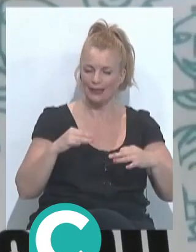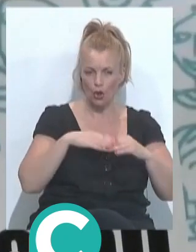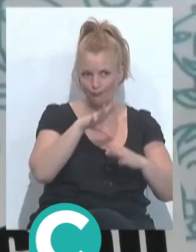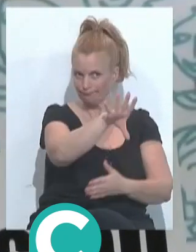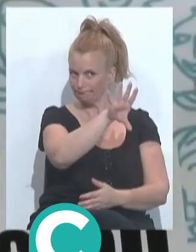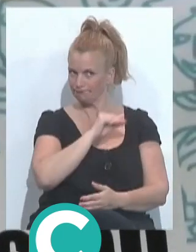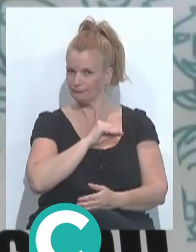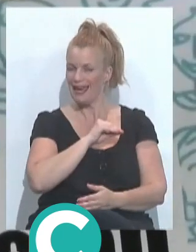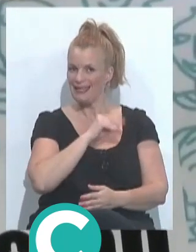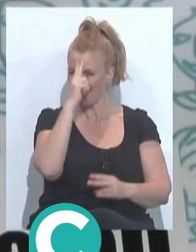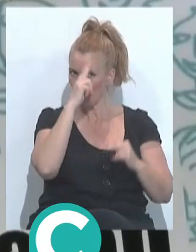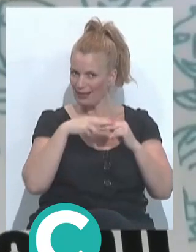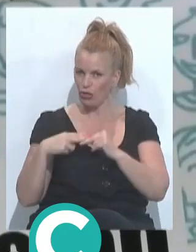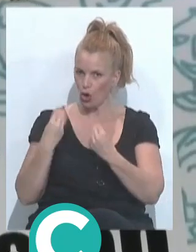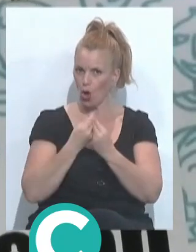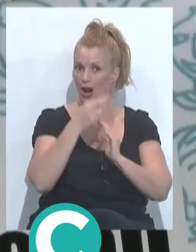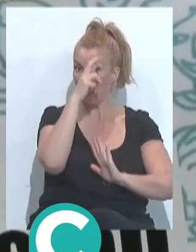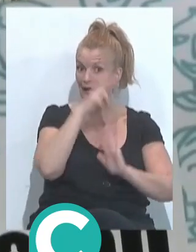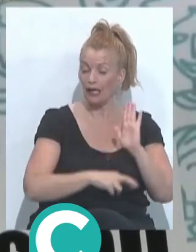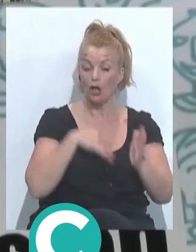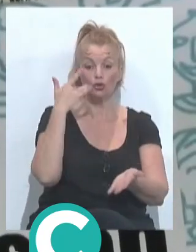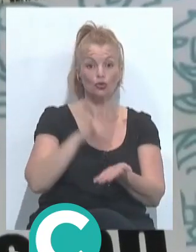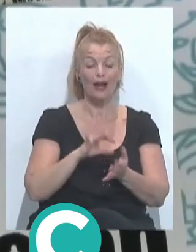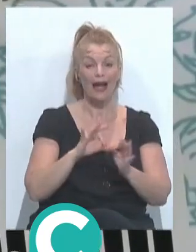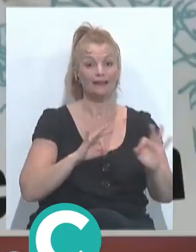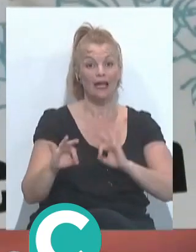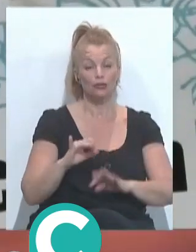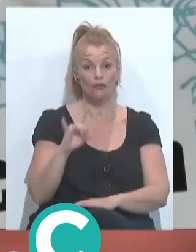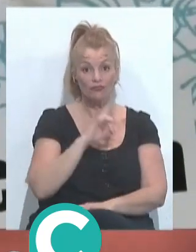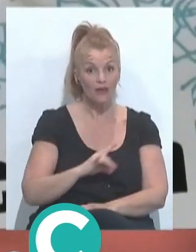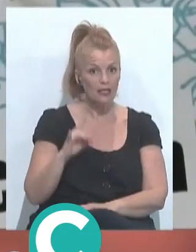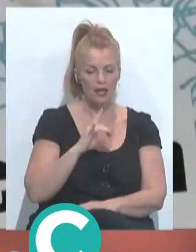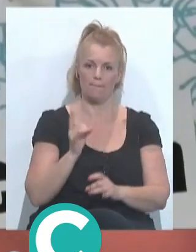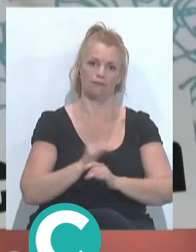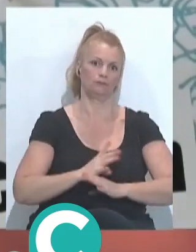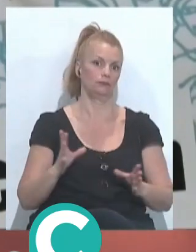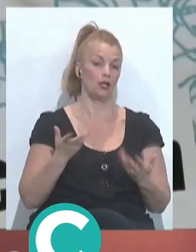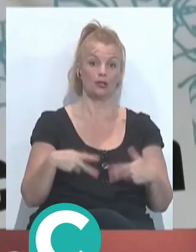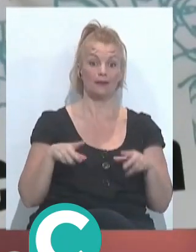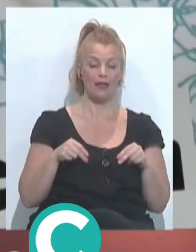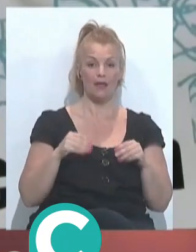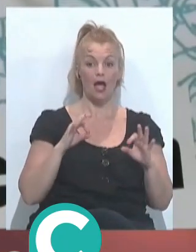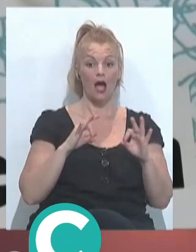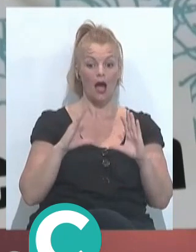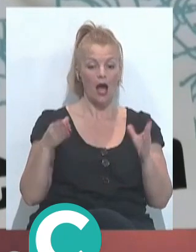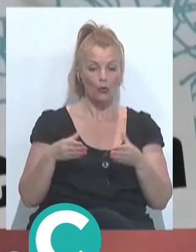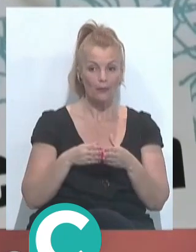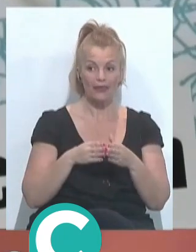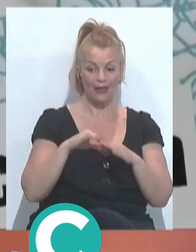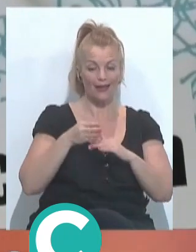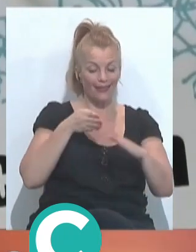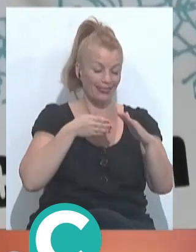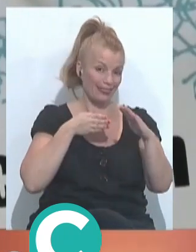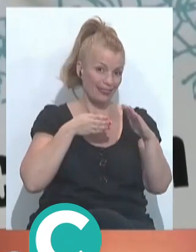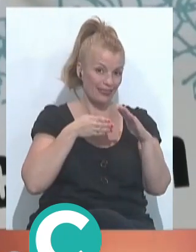interpretación de las reglas. Y luego es verdad que ya una vez en el falla, evidentemente terminaba la agrupación y dentro, en lo que es